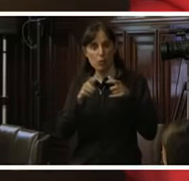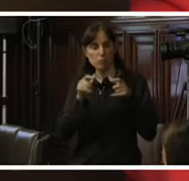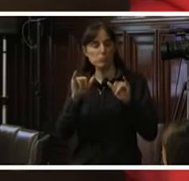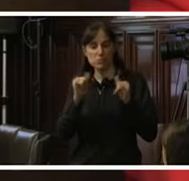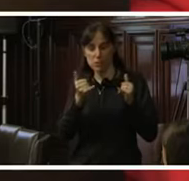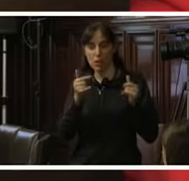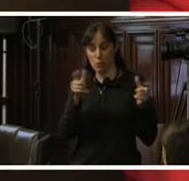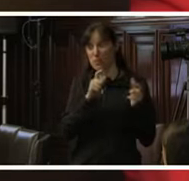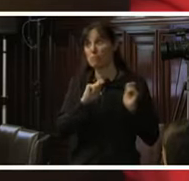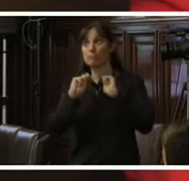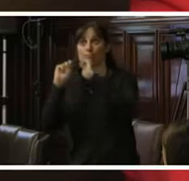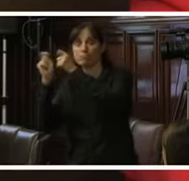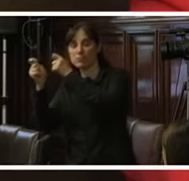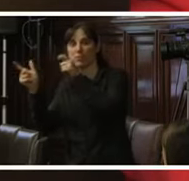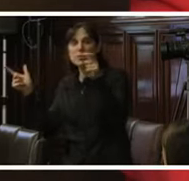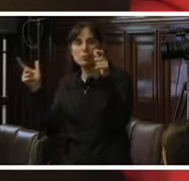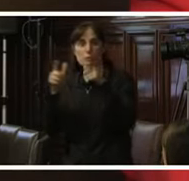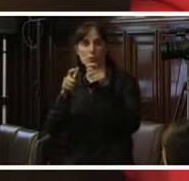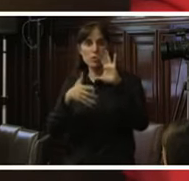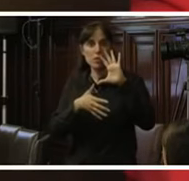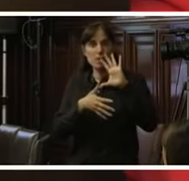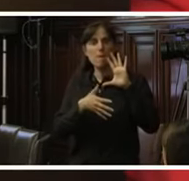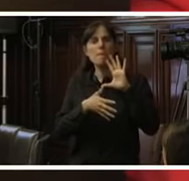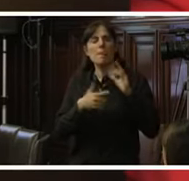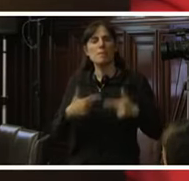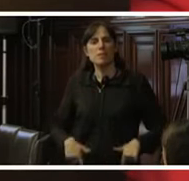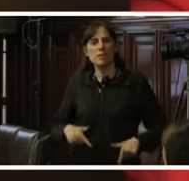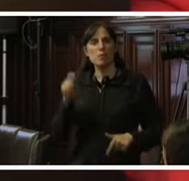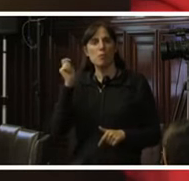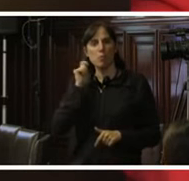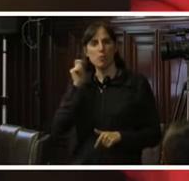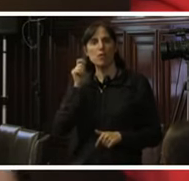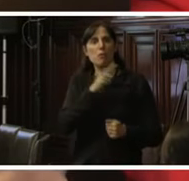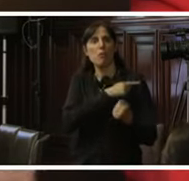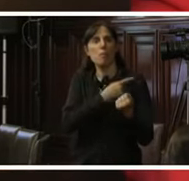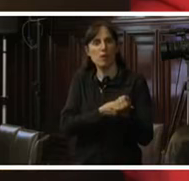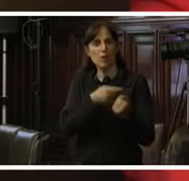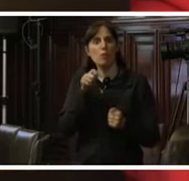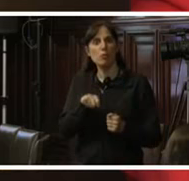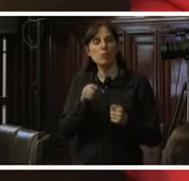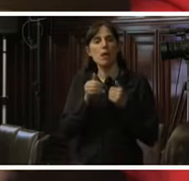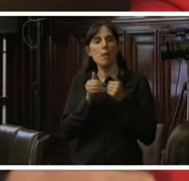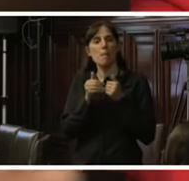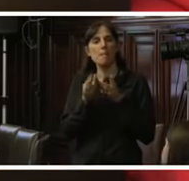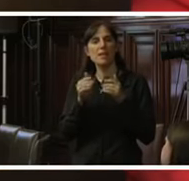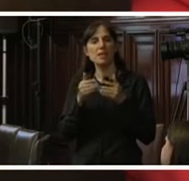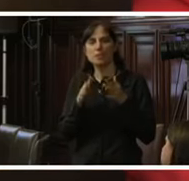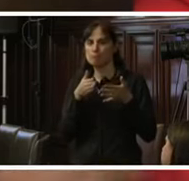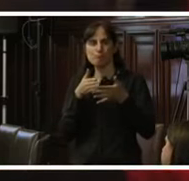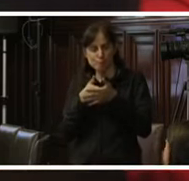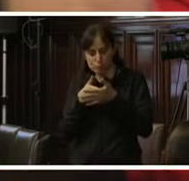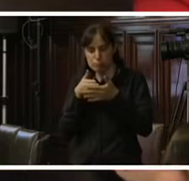Comisión, entonces, el Ministerio Público y el Poder Judicial del Perú inician lo que es la instrucción